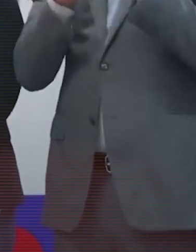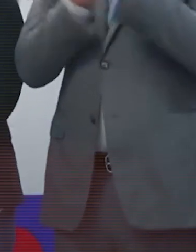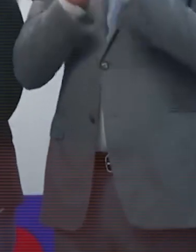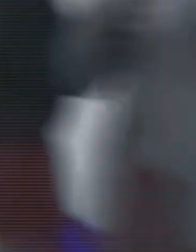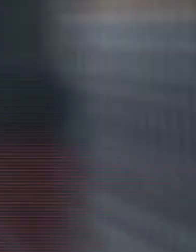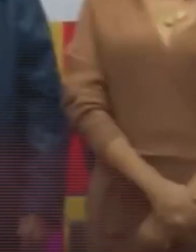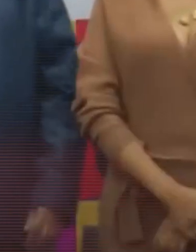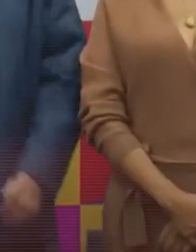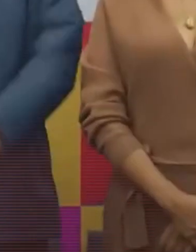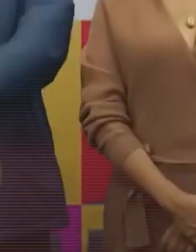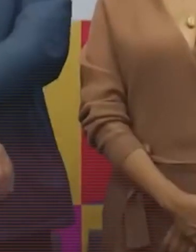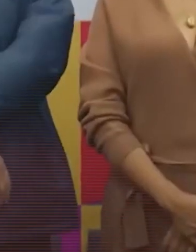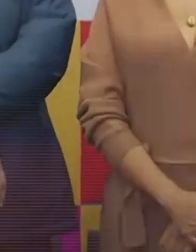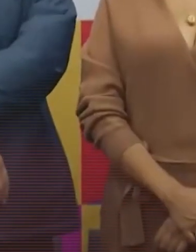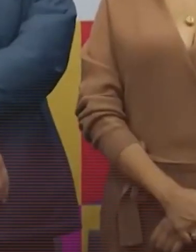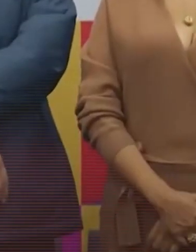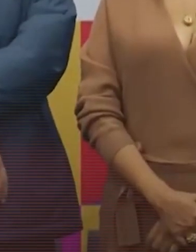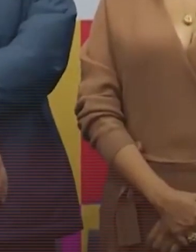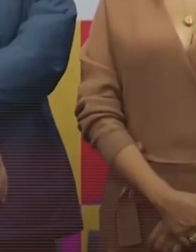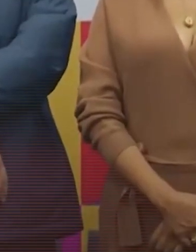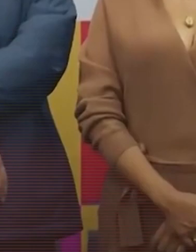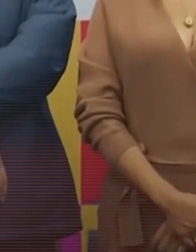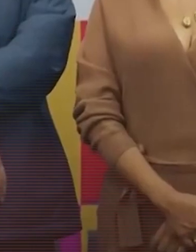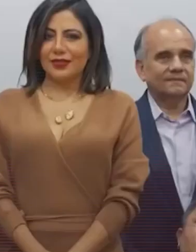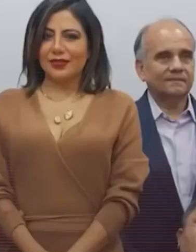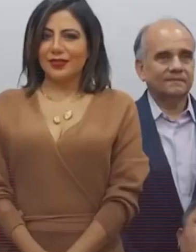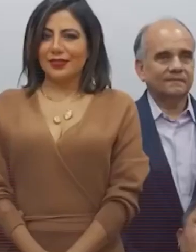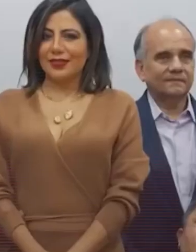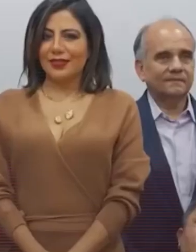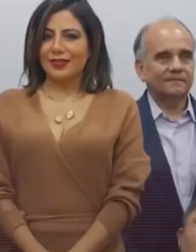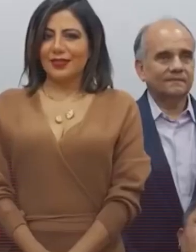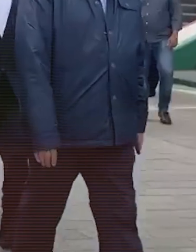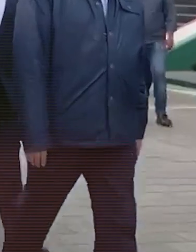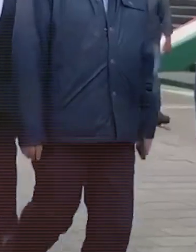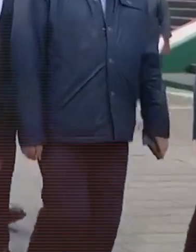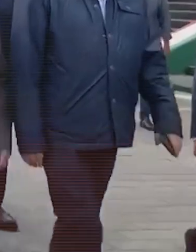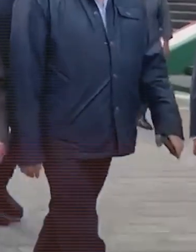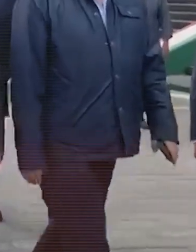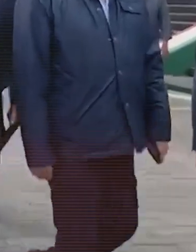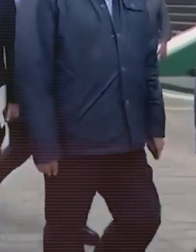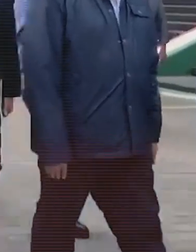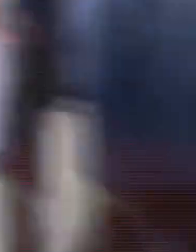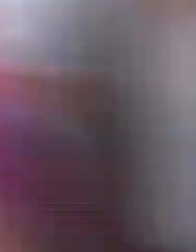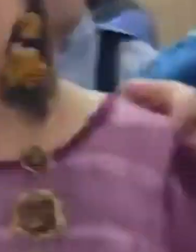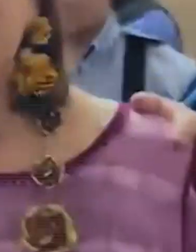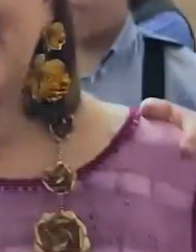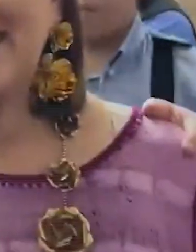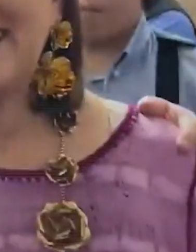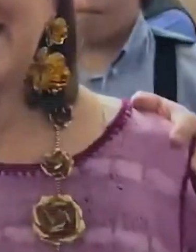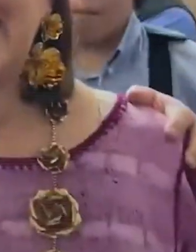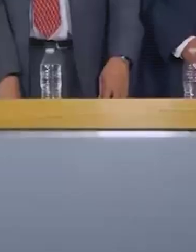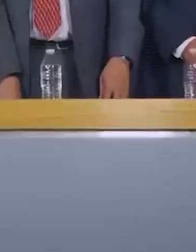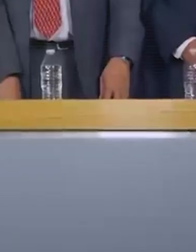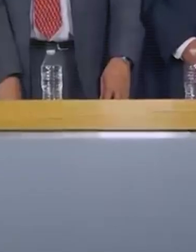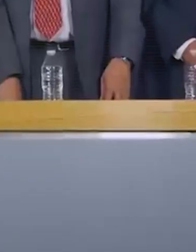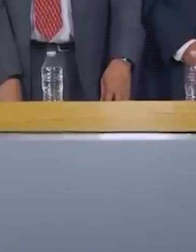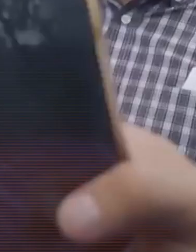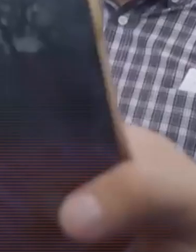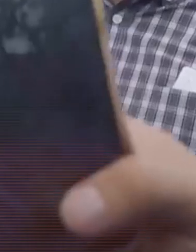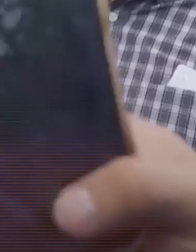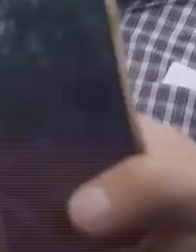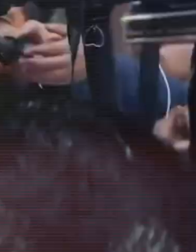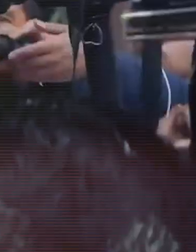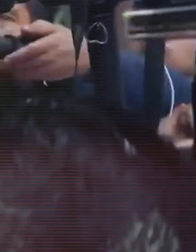con distintas dependencias de gobierno, mientras que ella era funcionaria pública, en lo que a todas luces hace presumir